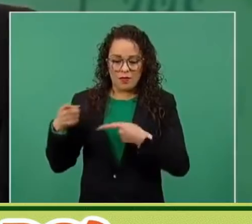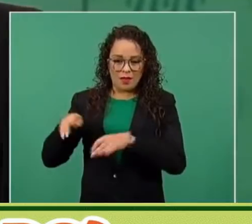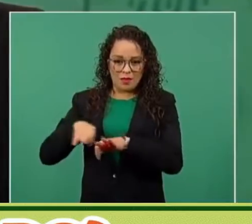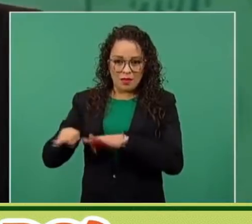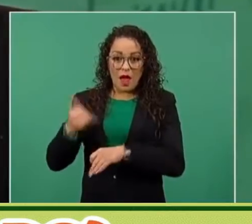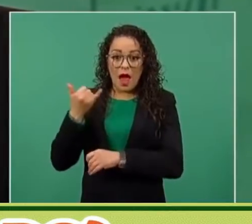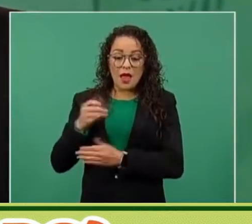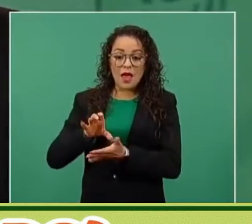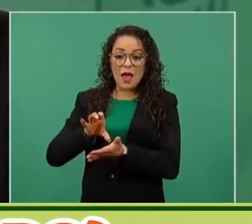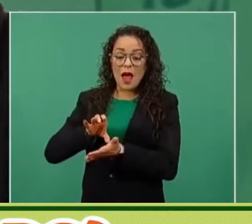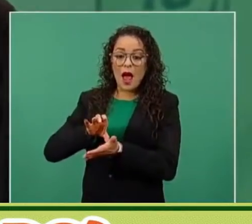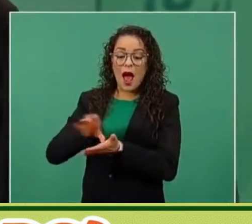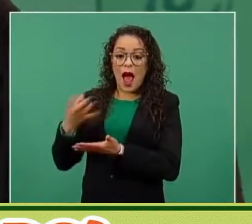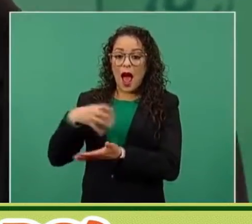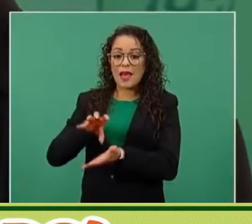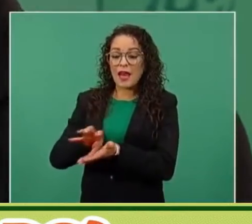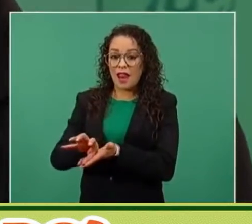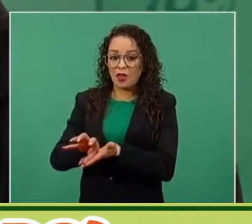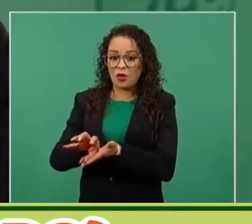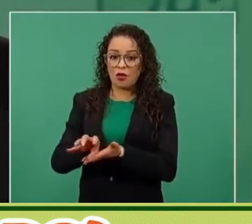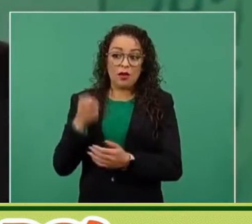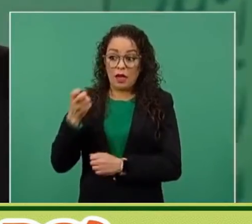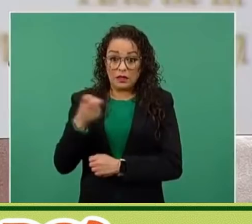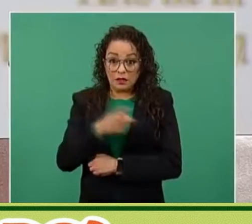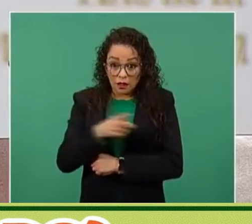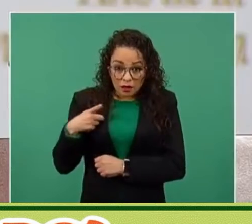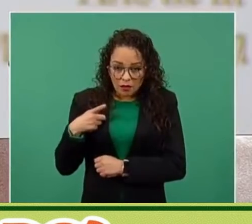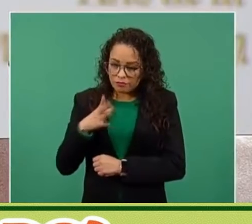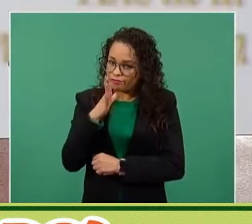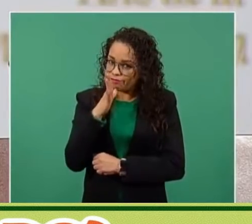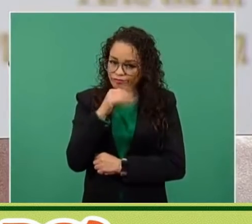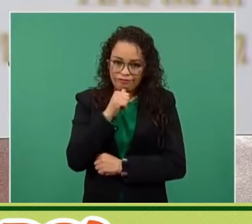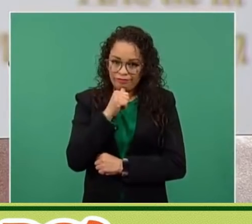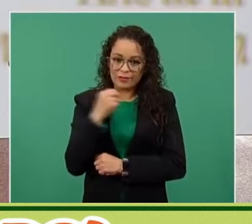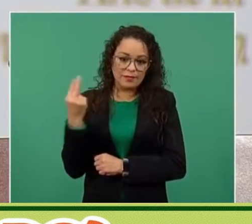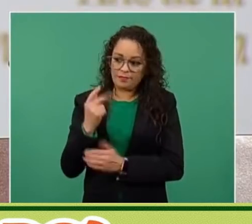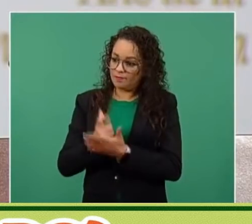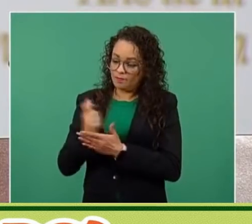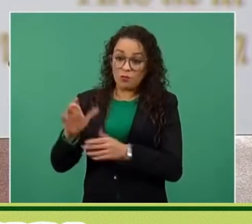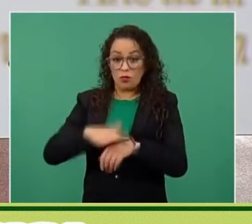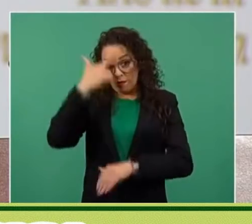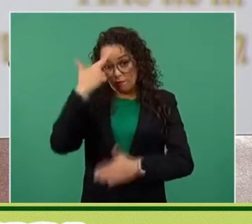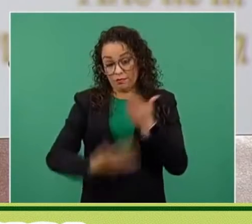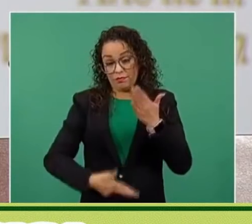quedar a deber, es inconstitucional y